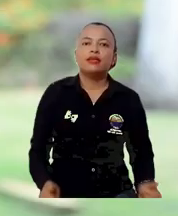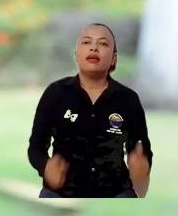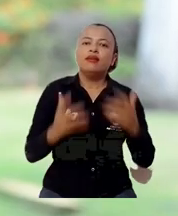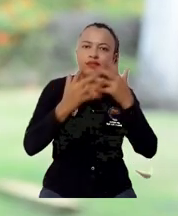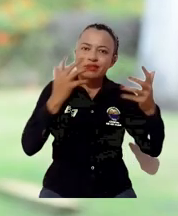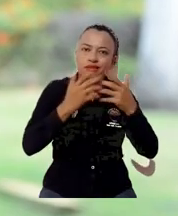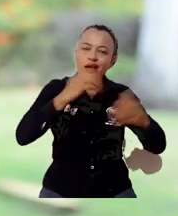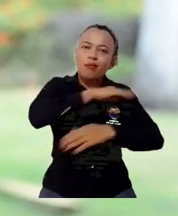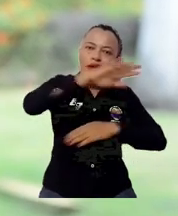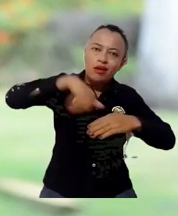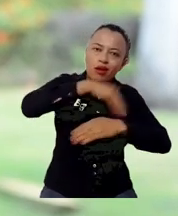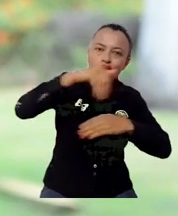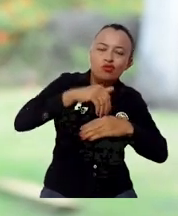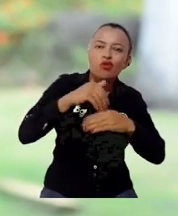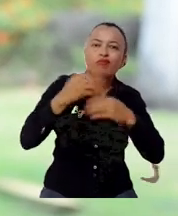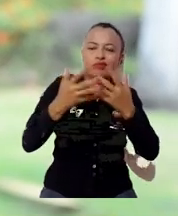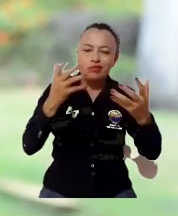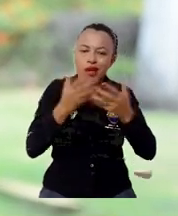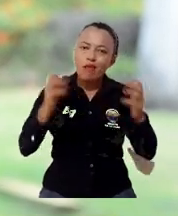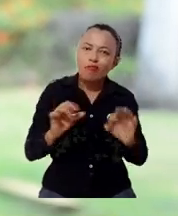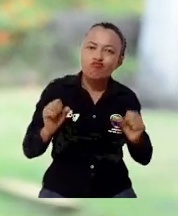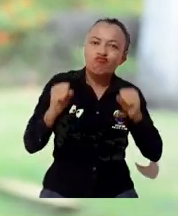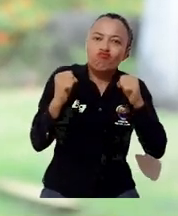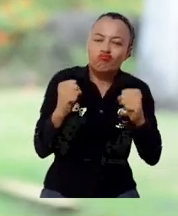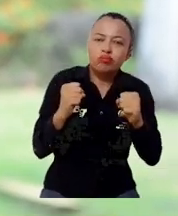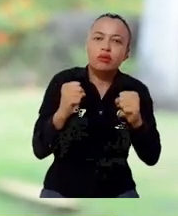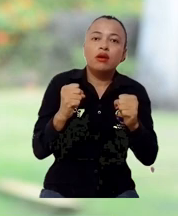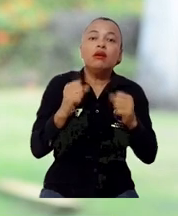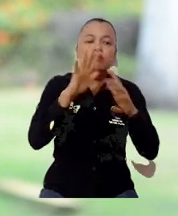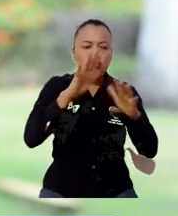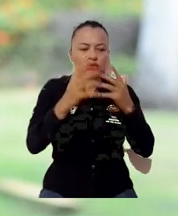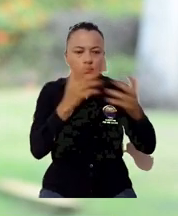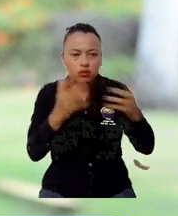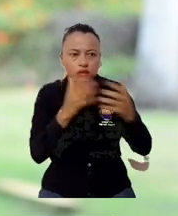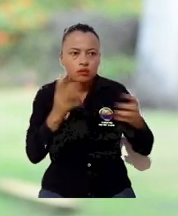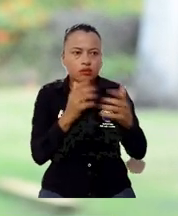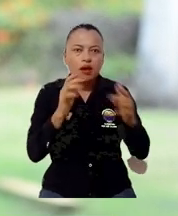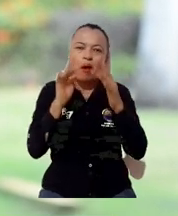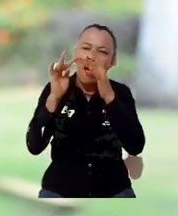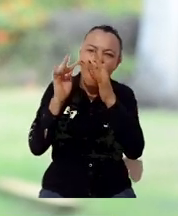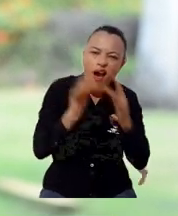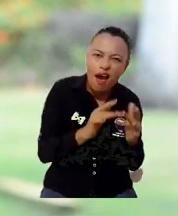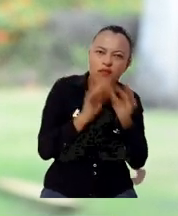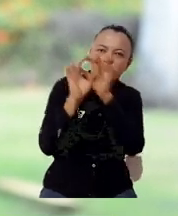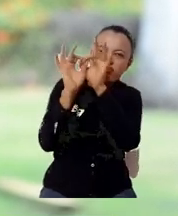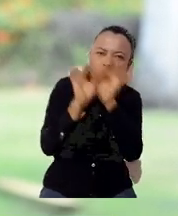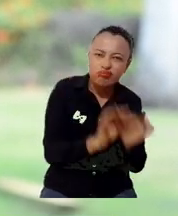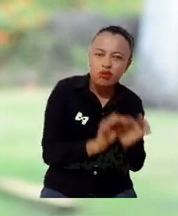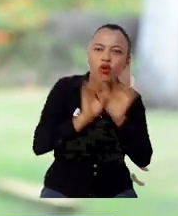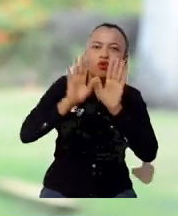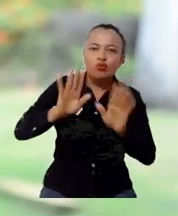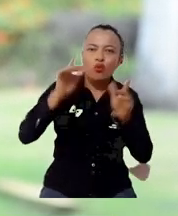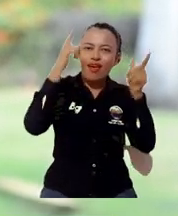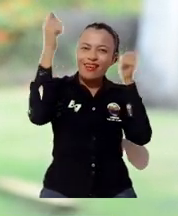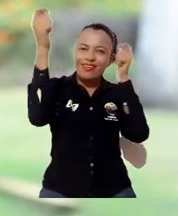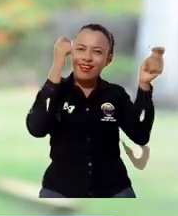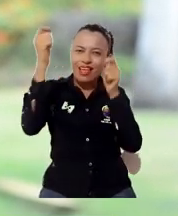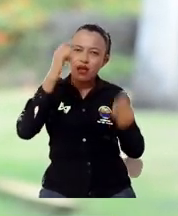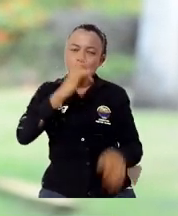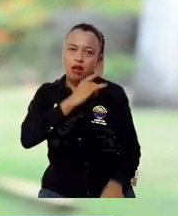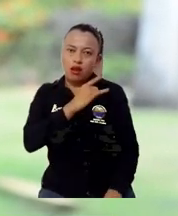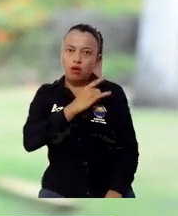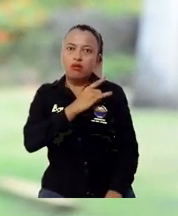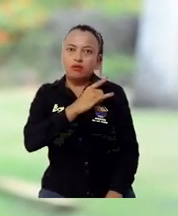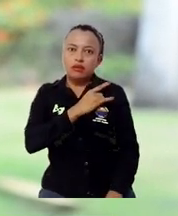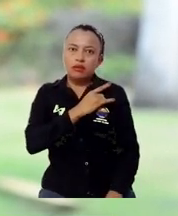Nuestro sistema de nutrición es un sistema muy maduro, es un sistema que está totalmente alineado y armonizado con la